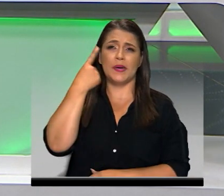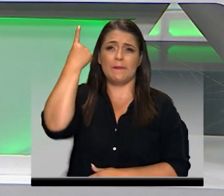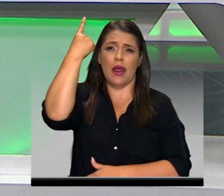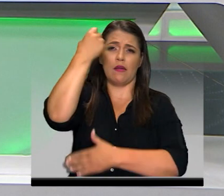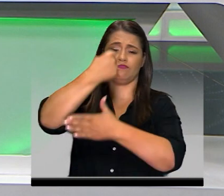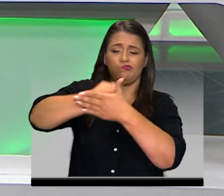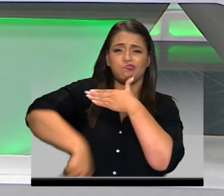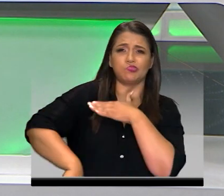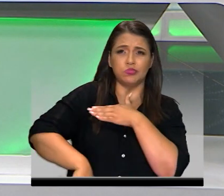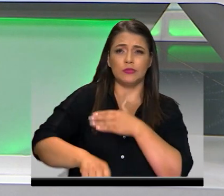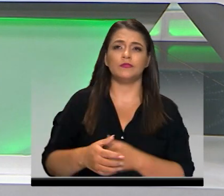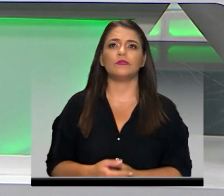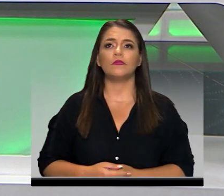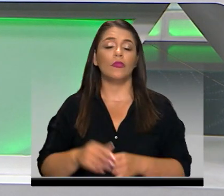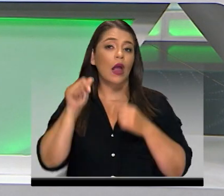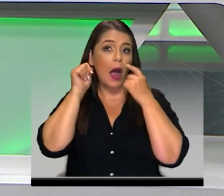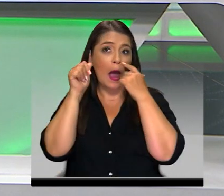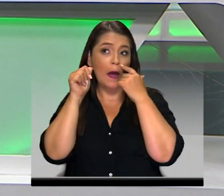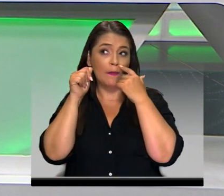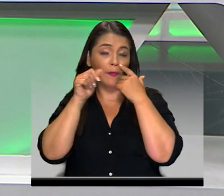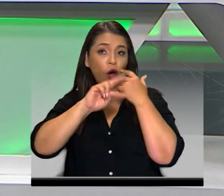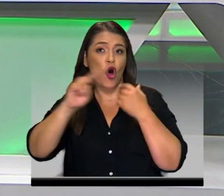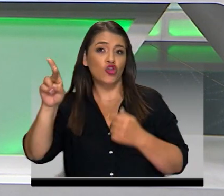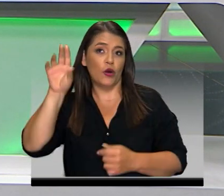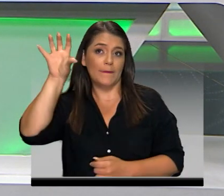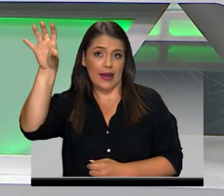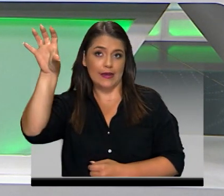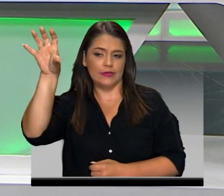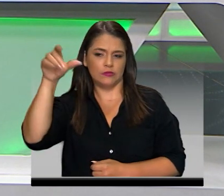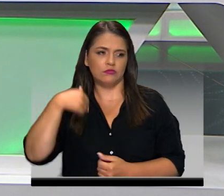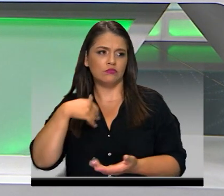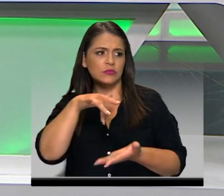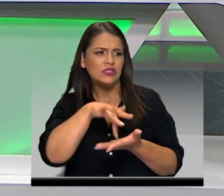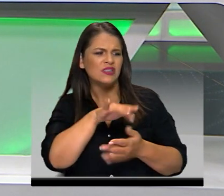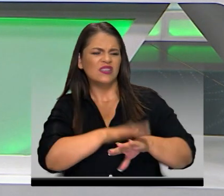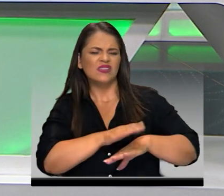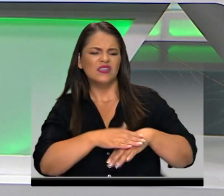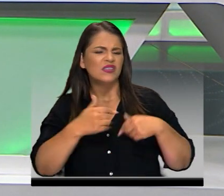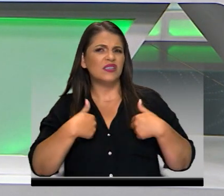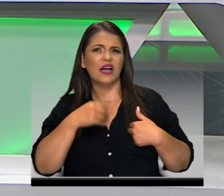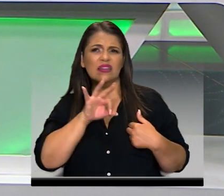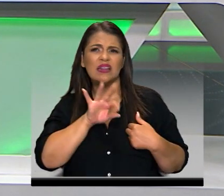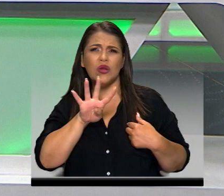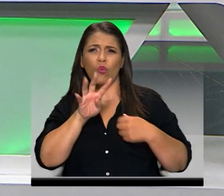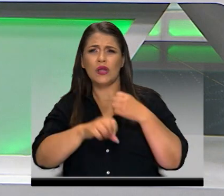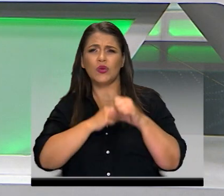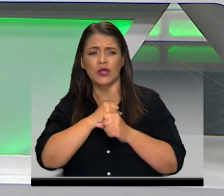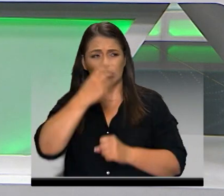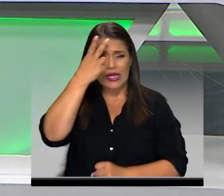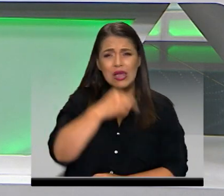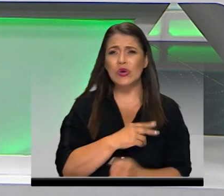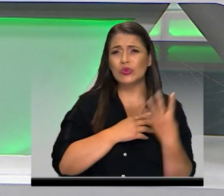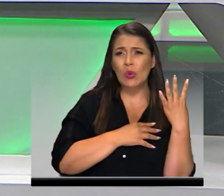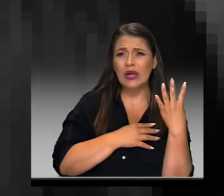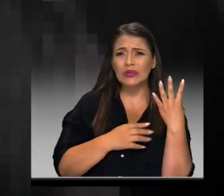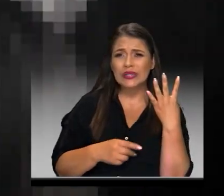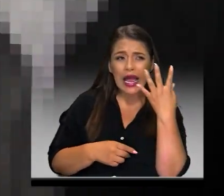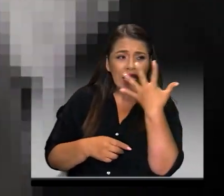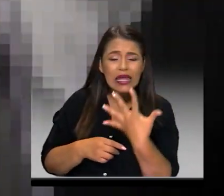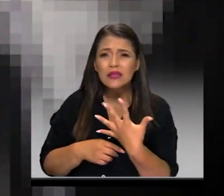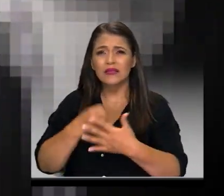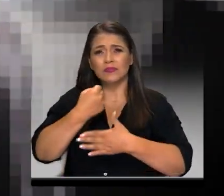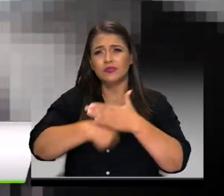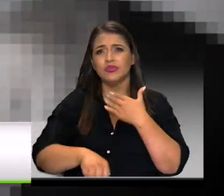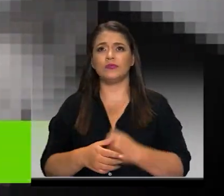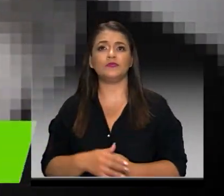fallo de la Corte, pedido por una mujer extranjera de 34 años de edad, quien ya tiene cuatro hijos. La